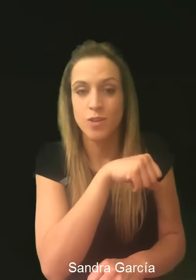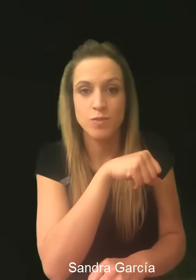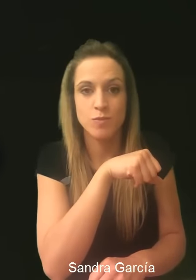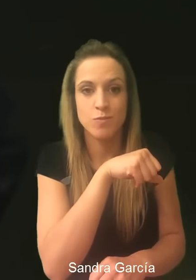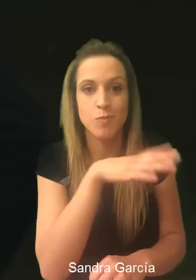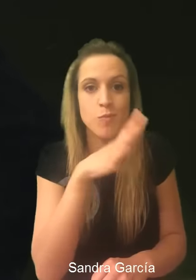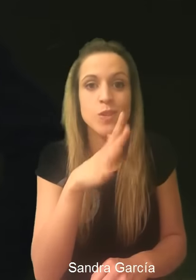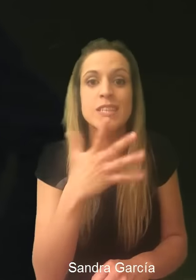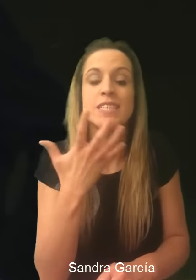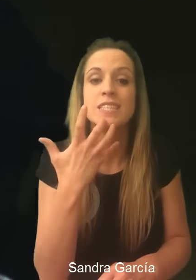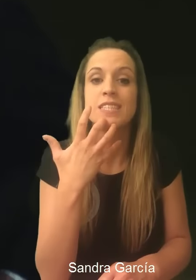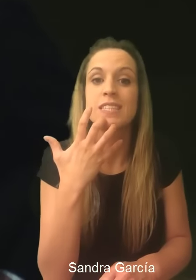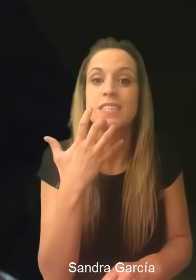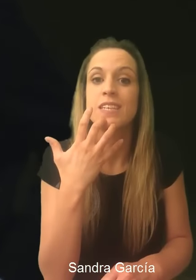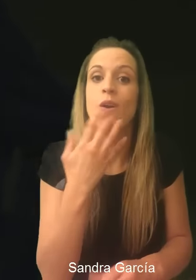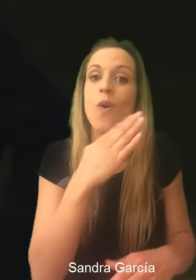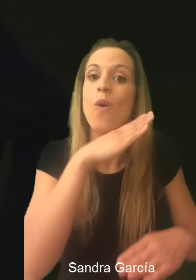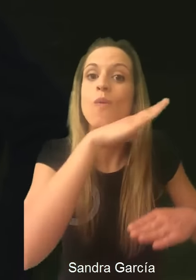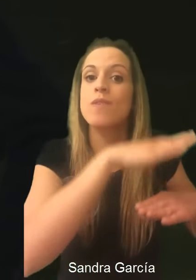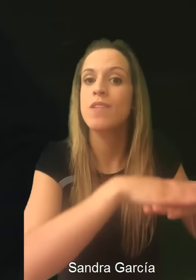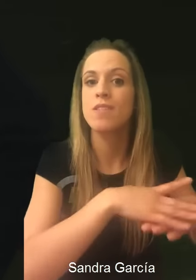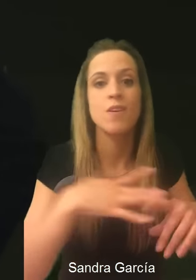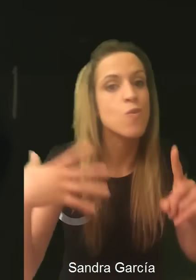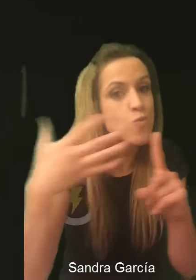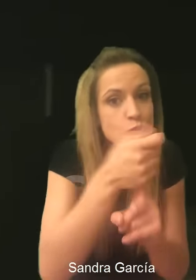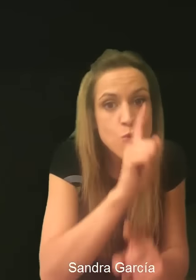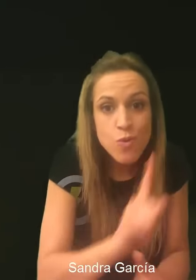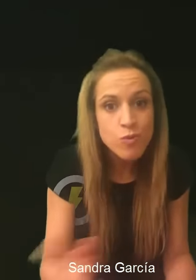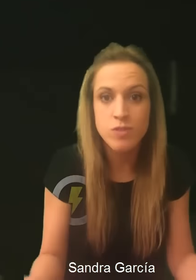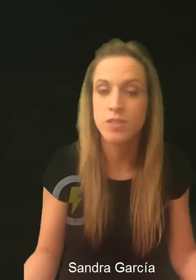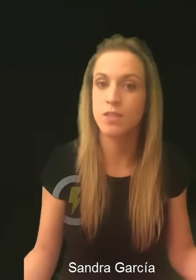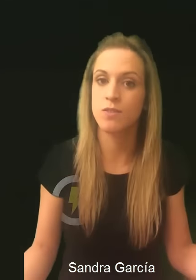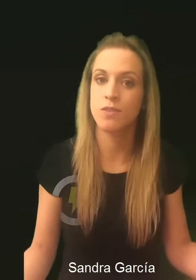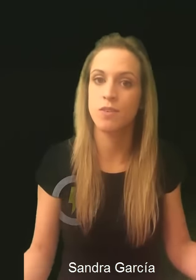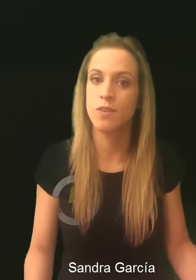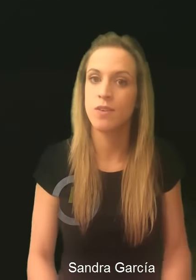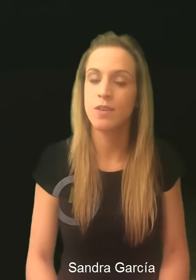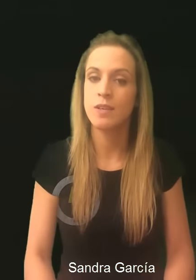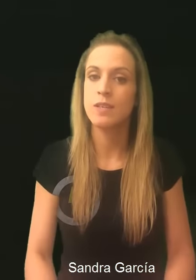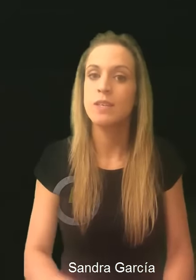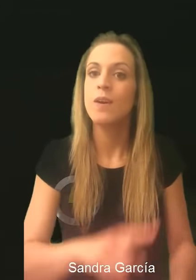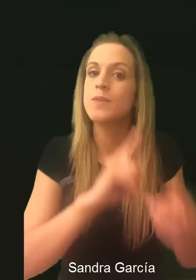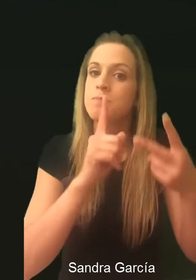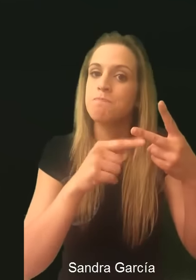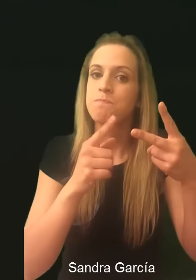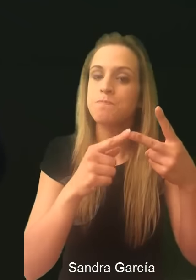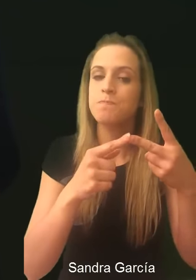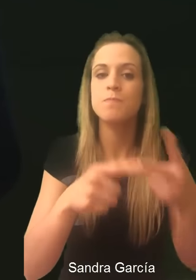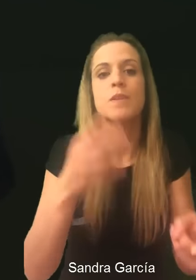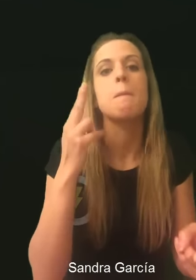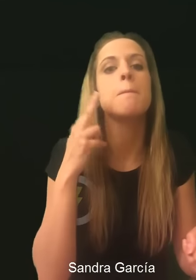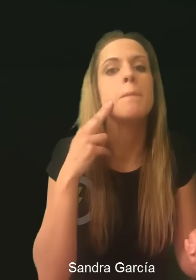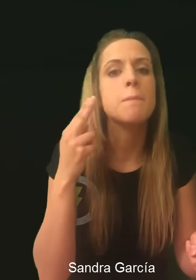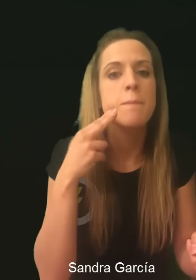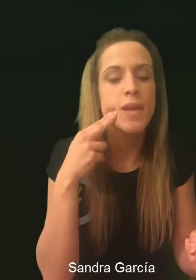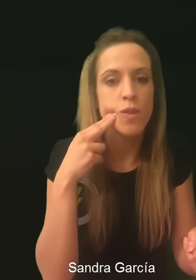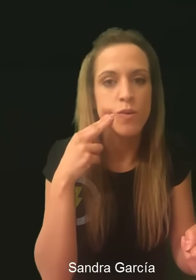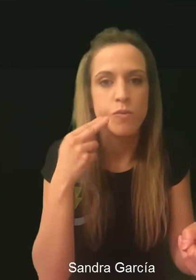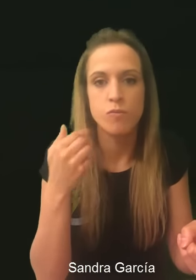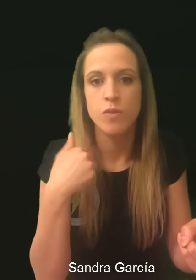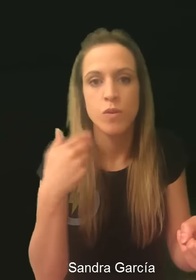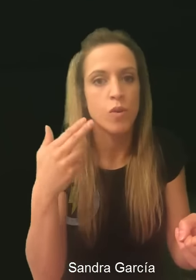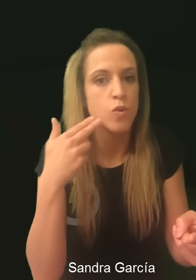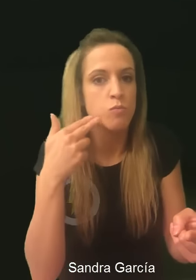Voy a tirar para adelante todo lo que pueda. Tampoco lo hubiera conseguido si no me quito esos miedos